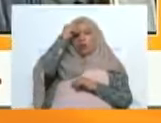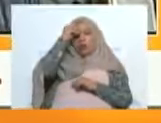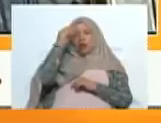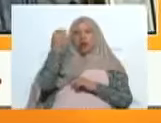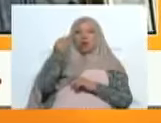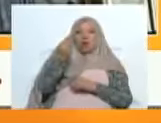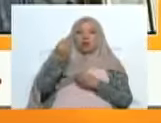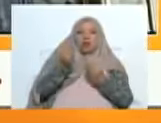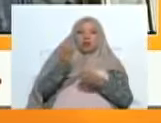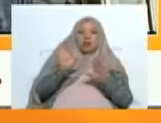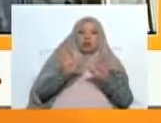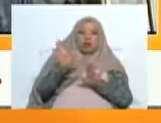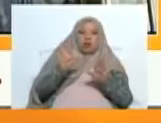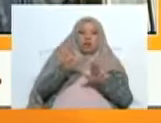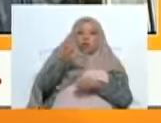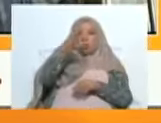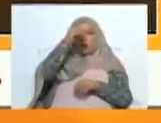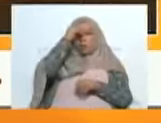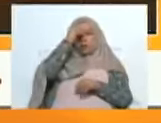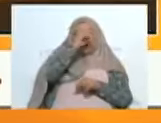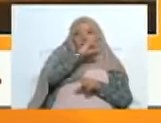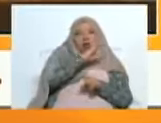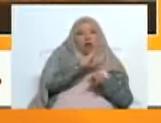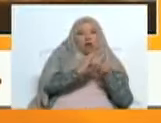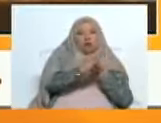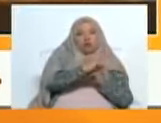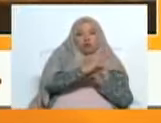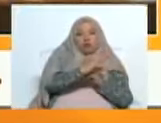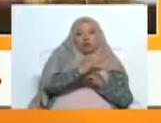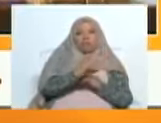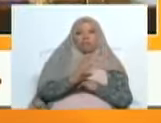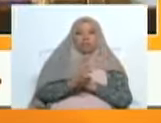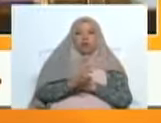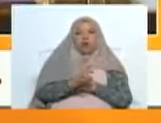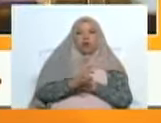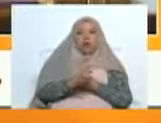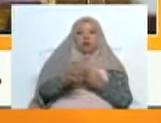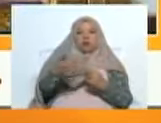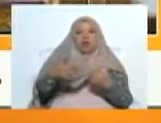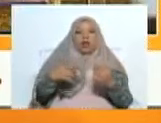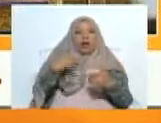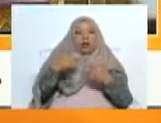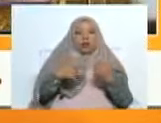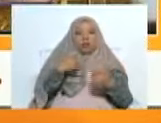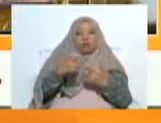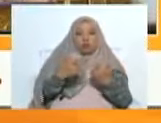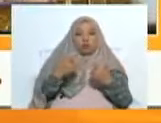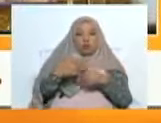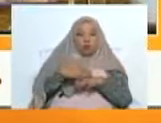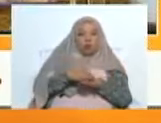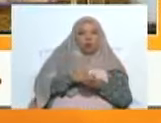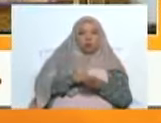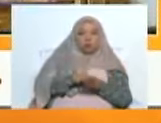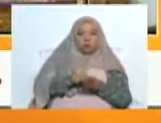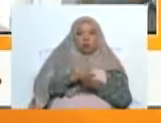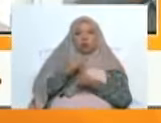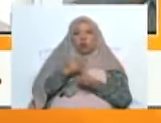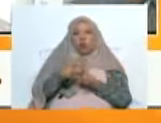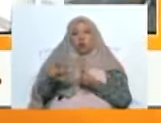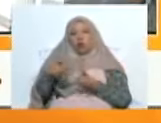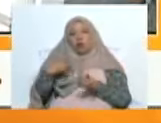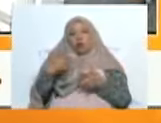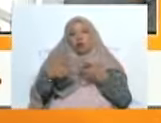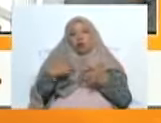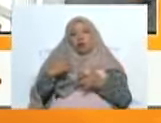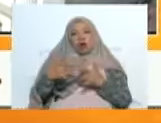es aquella persona que tiene alguna actividad por allá aislada, sino esto está concatenado con otras actividades.